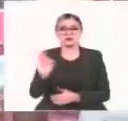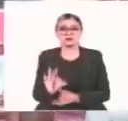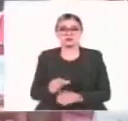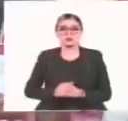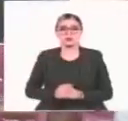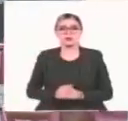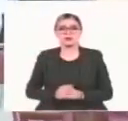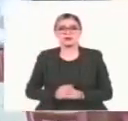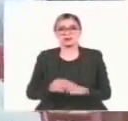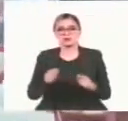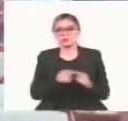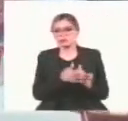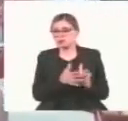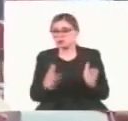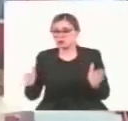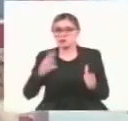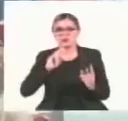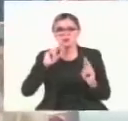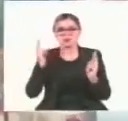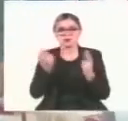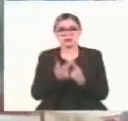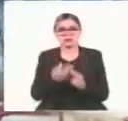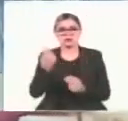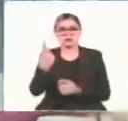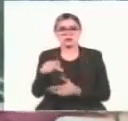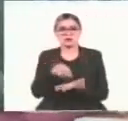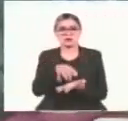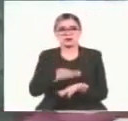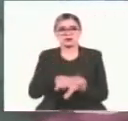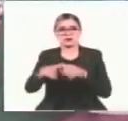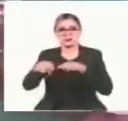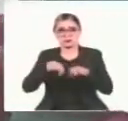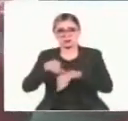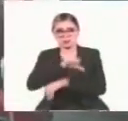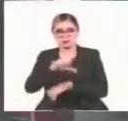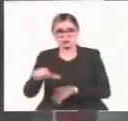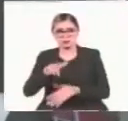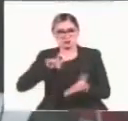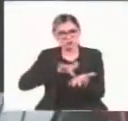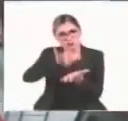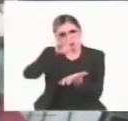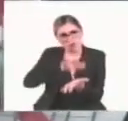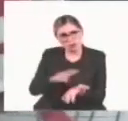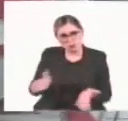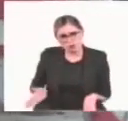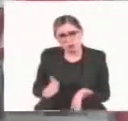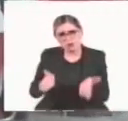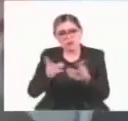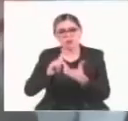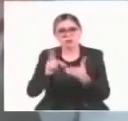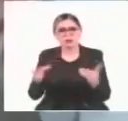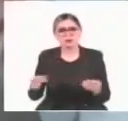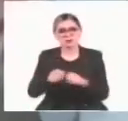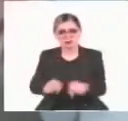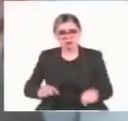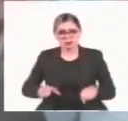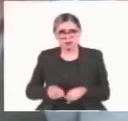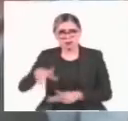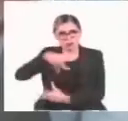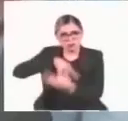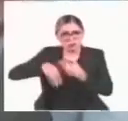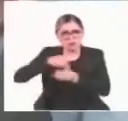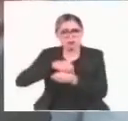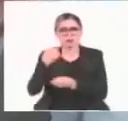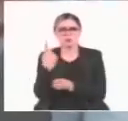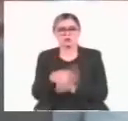En esta reunión, refrendó su compromiso de trabajar de la mano con este sector para impulsar el desarrollo social y económico. Adelantó que dentro de